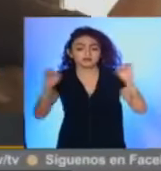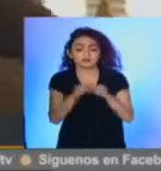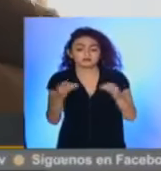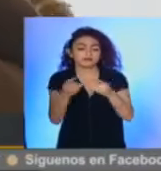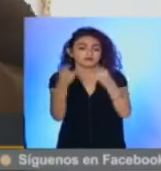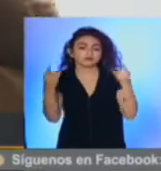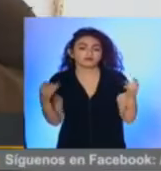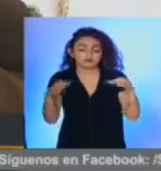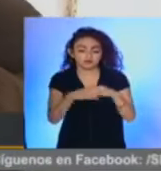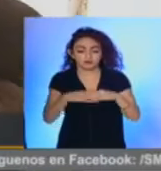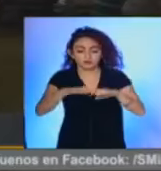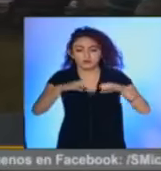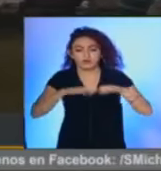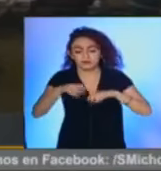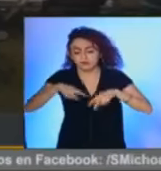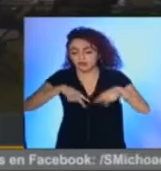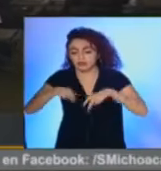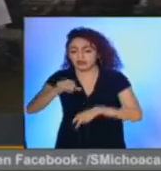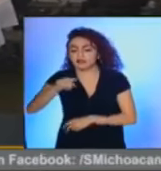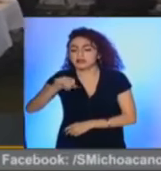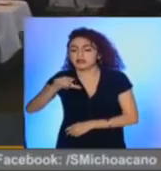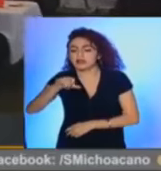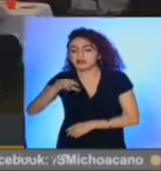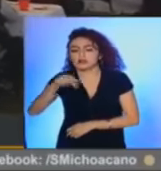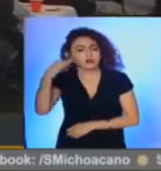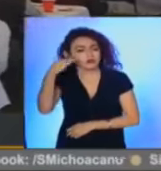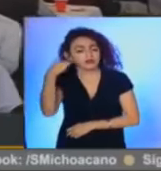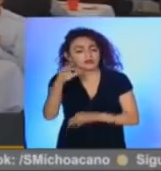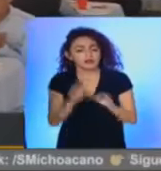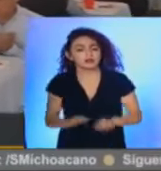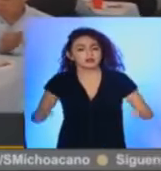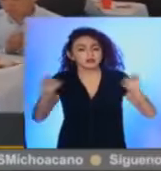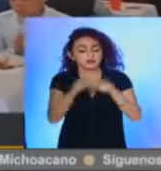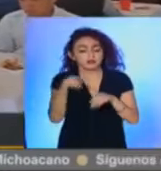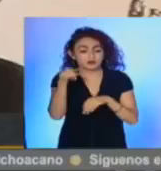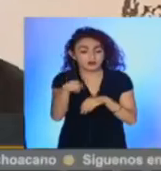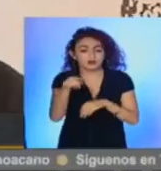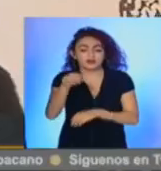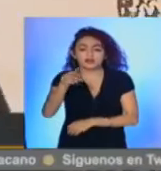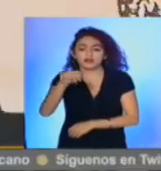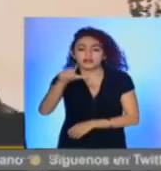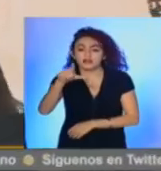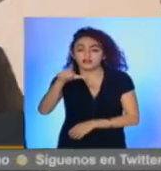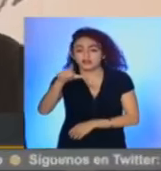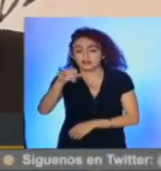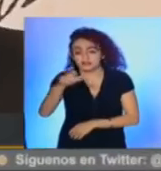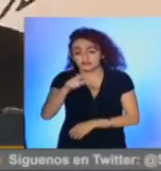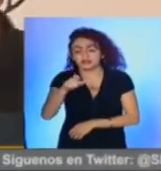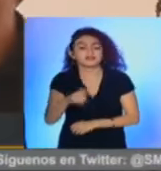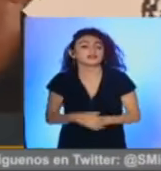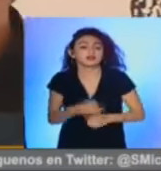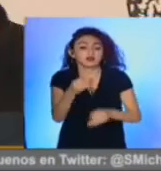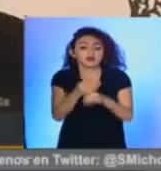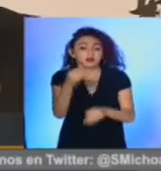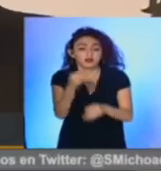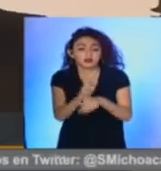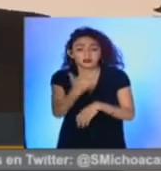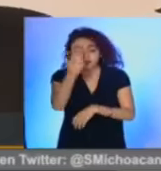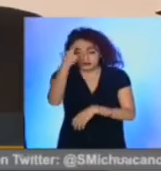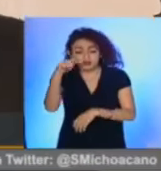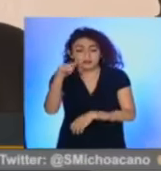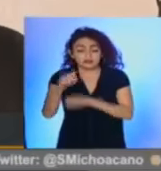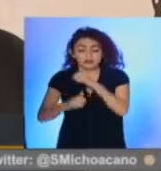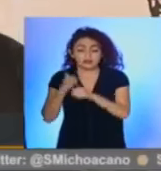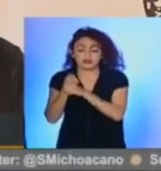de la historia del club Atlético Morelia del cual fue propietario originalmente don Félix Cerda Loza. Actualmente se recuerdan los